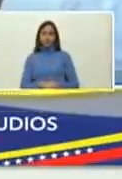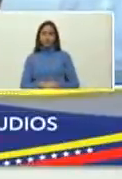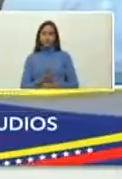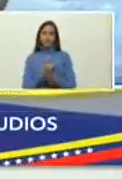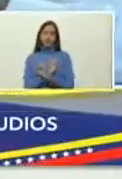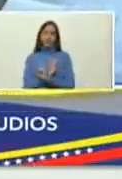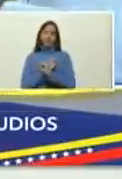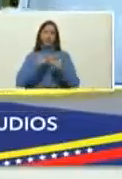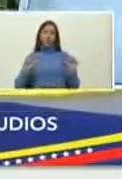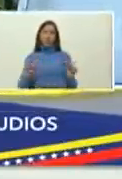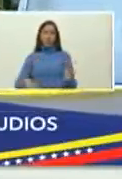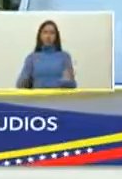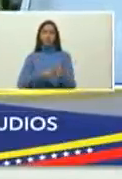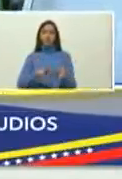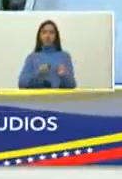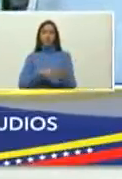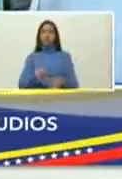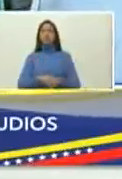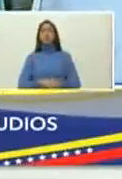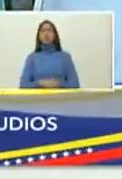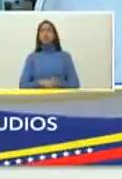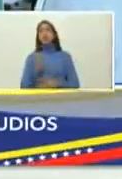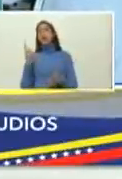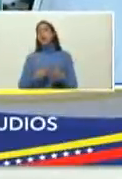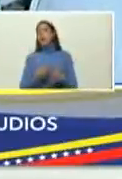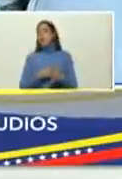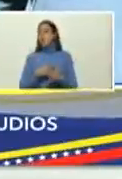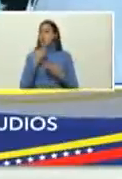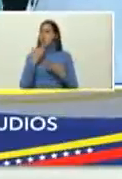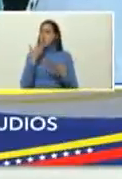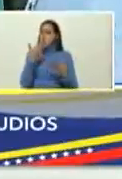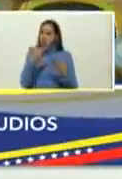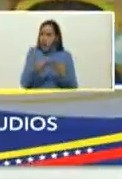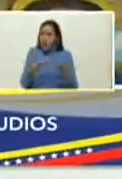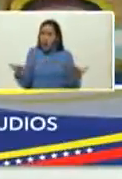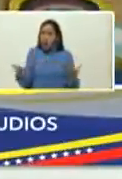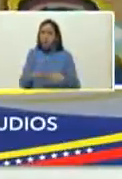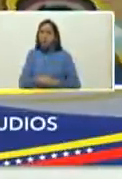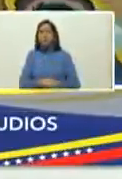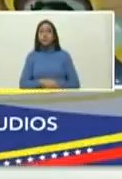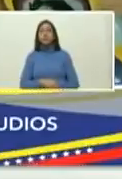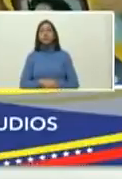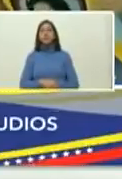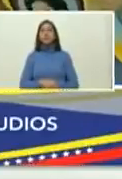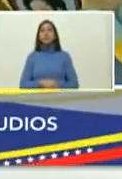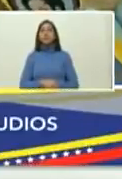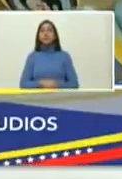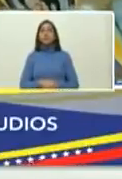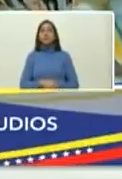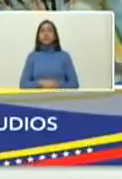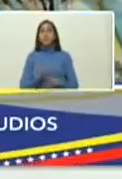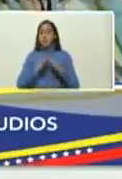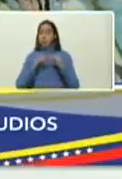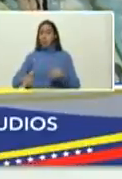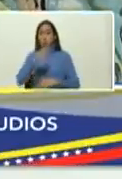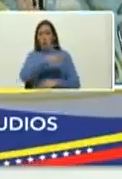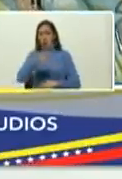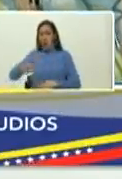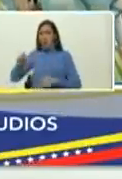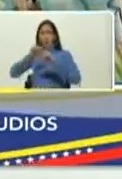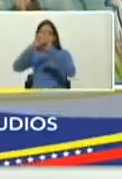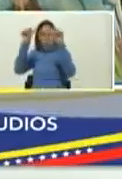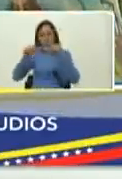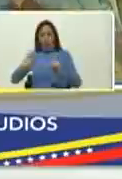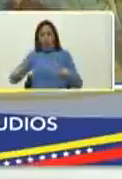Imposible. Así que, les doy las gracias a todos los artistas,